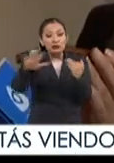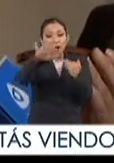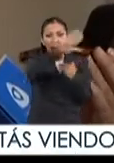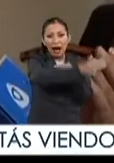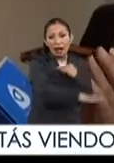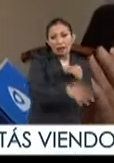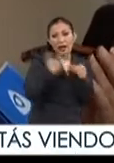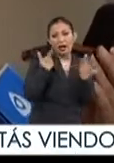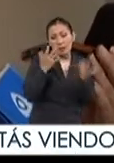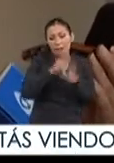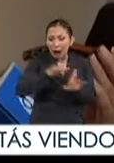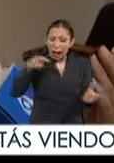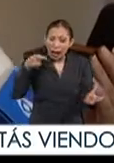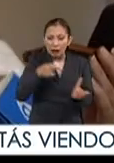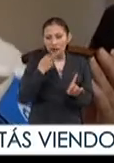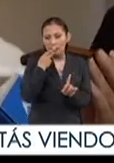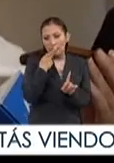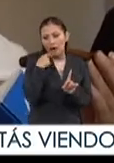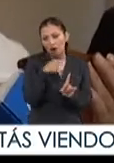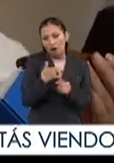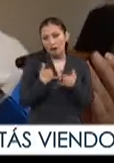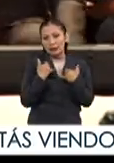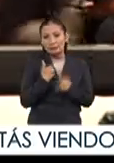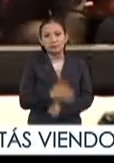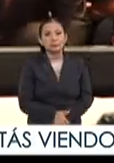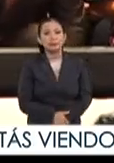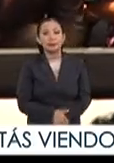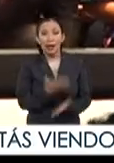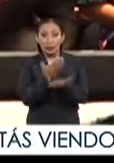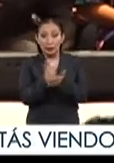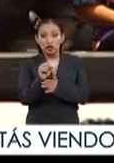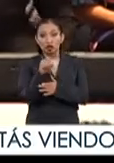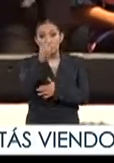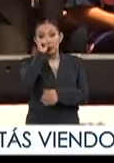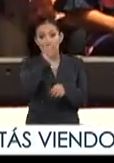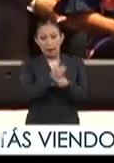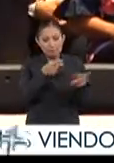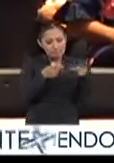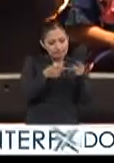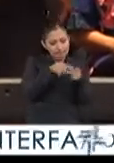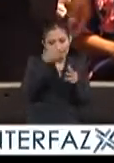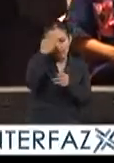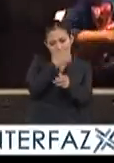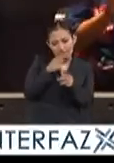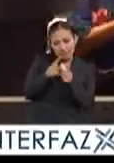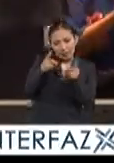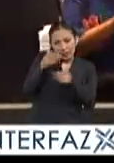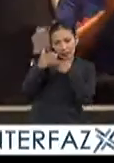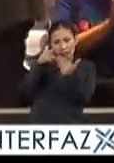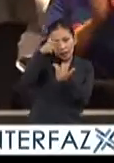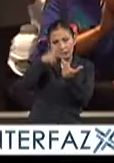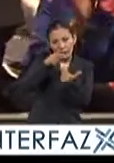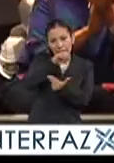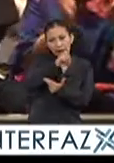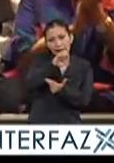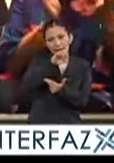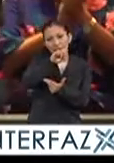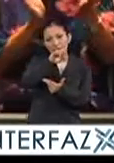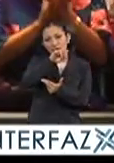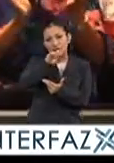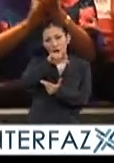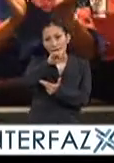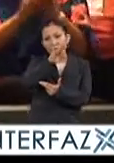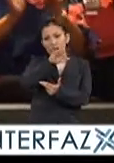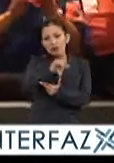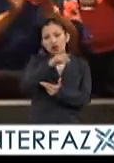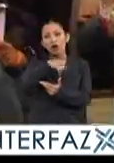poblacionales, pero particularmente yo me refiero a los jóvenes. Por su parte, el subsecretario de Planeación, Evaluación y Desarrollo Regional de la Sede Sol, Francisco